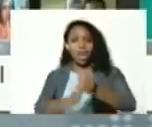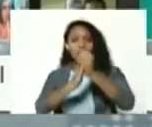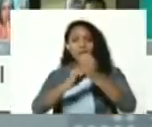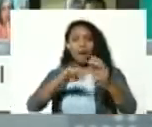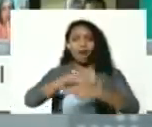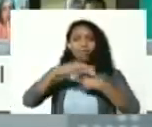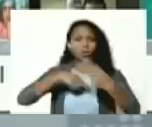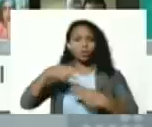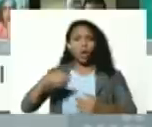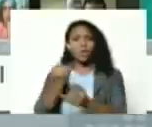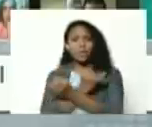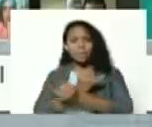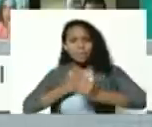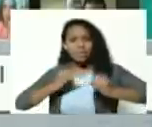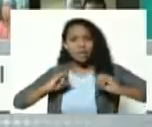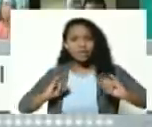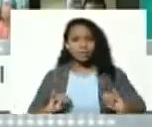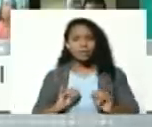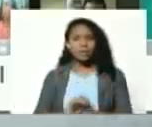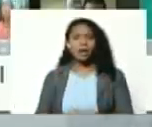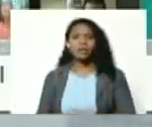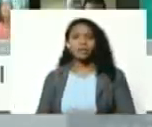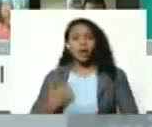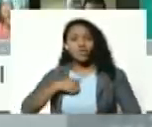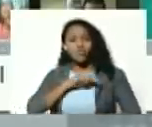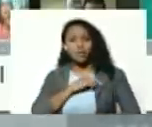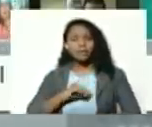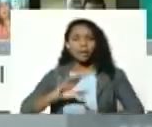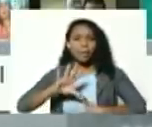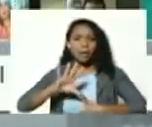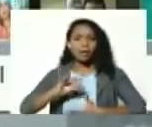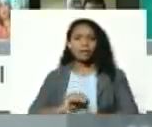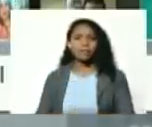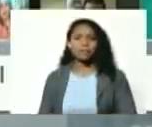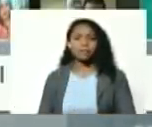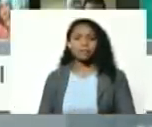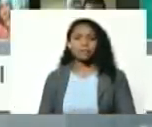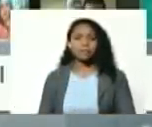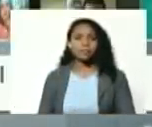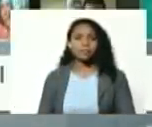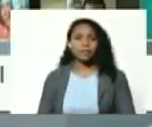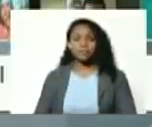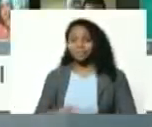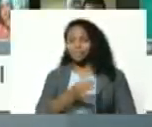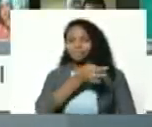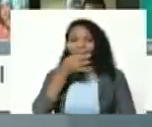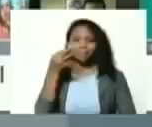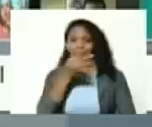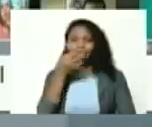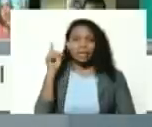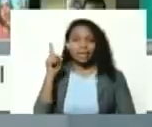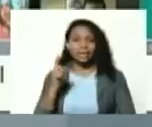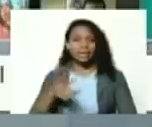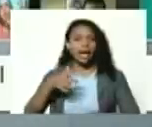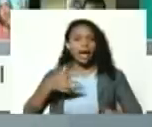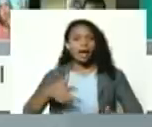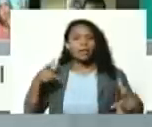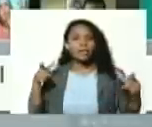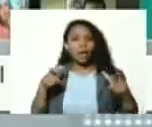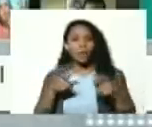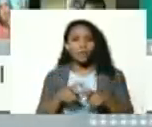revolución independentista de nuestra América extraordinario esta conferencia internacional